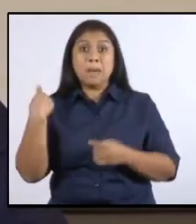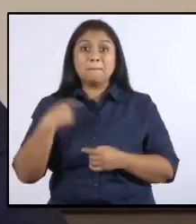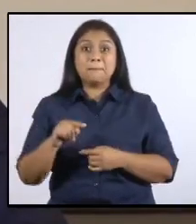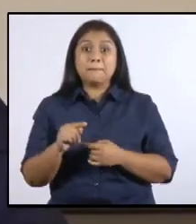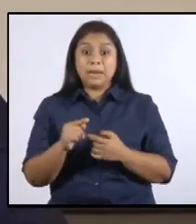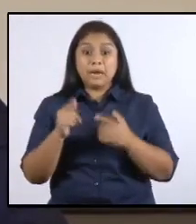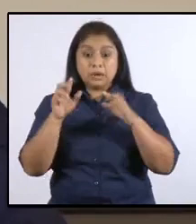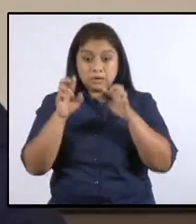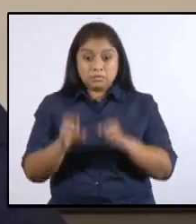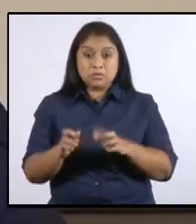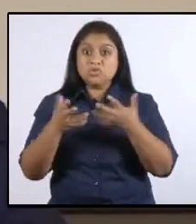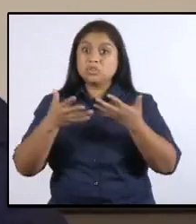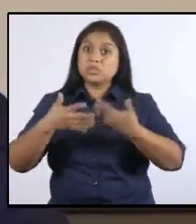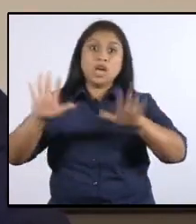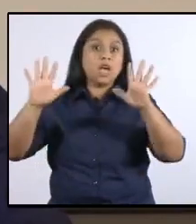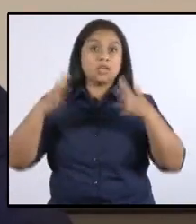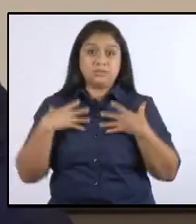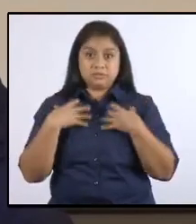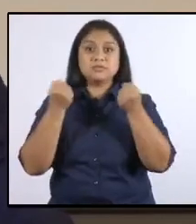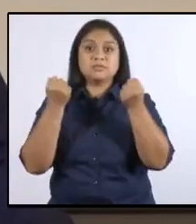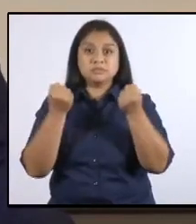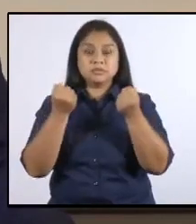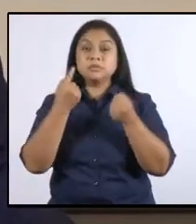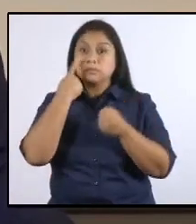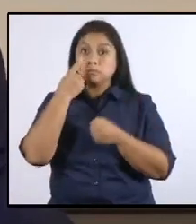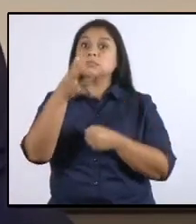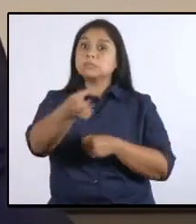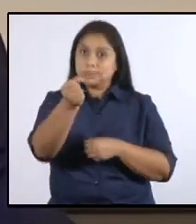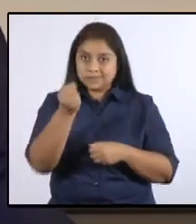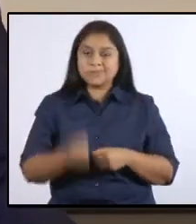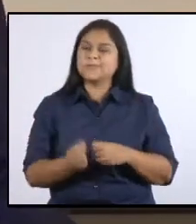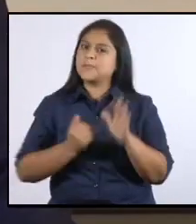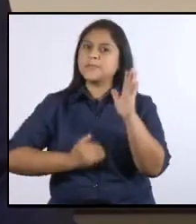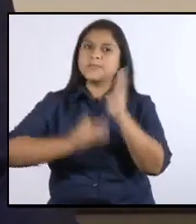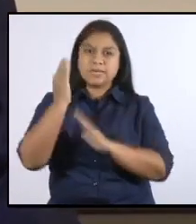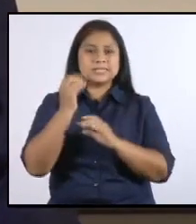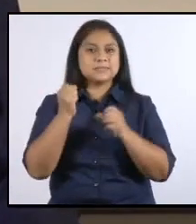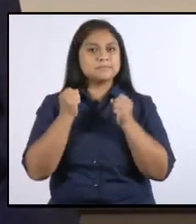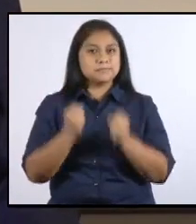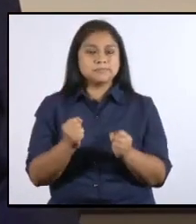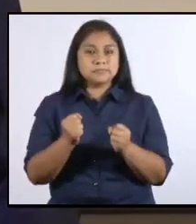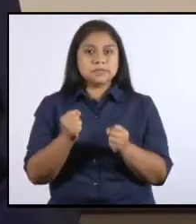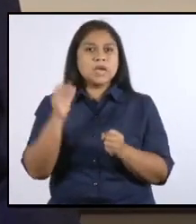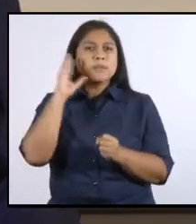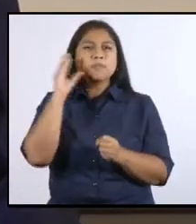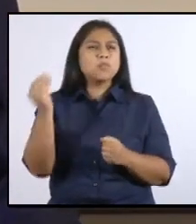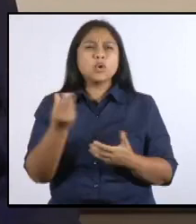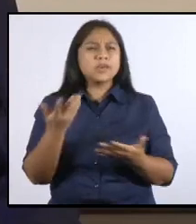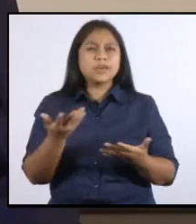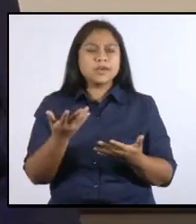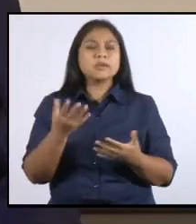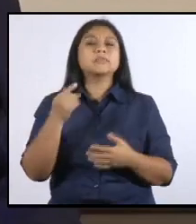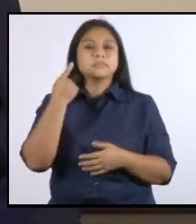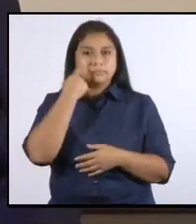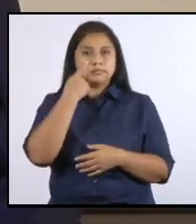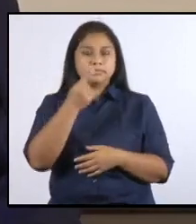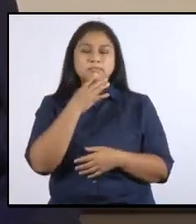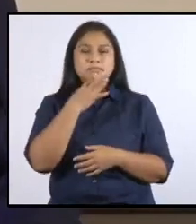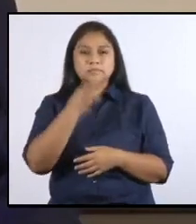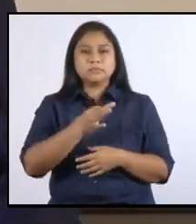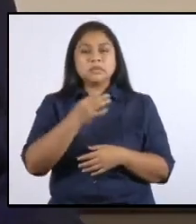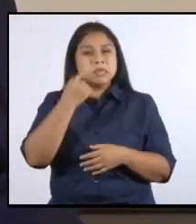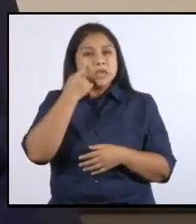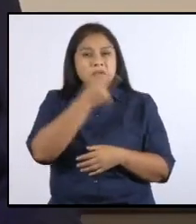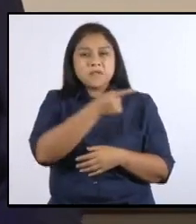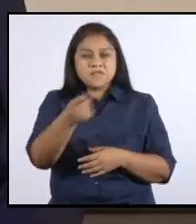libre del coronavirus son de los más estrictos que se pueden encontrar y esto lo hacemos con el propósito de tratar de